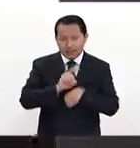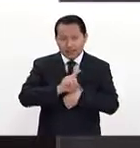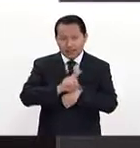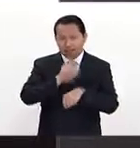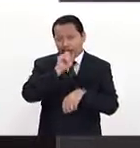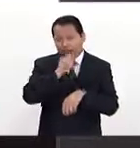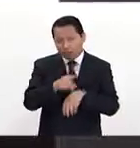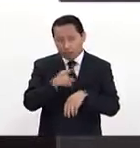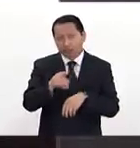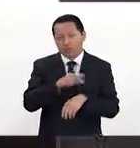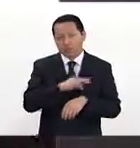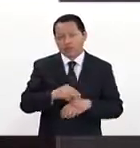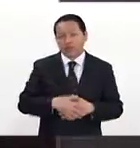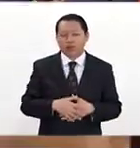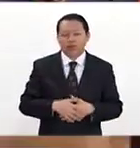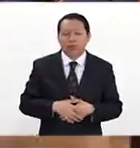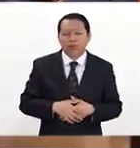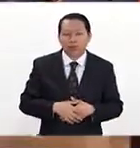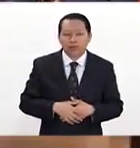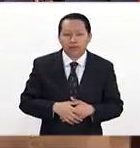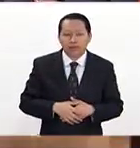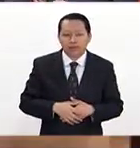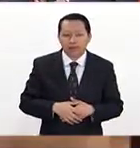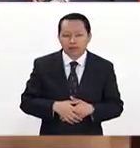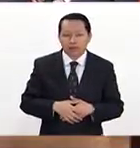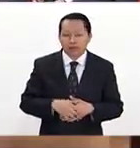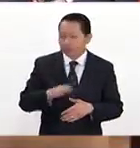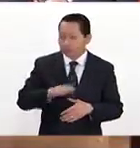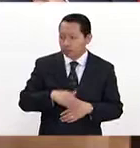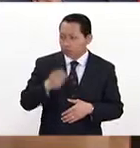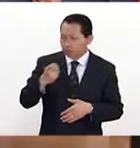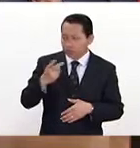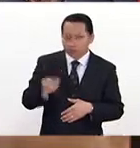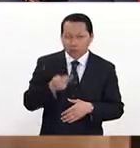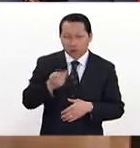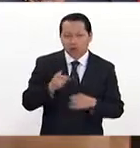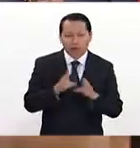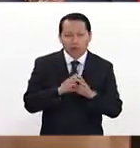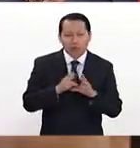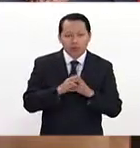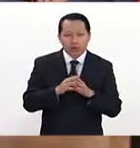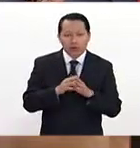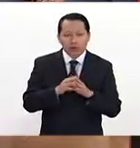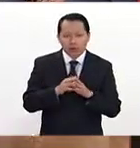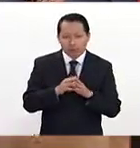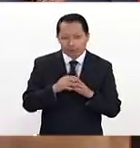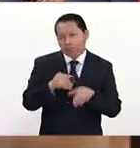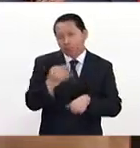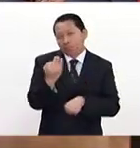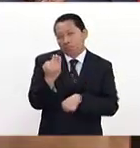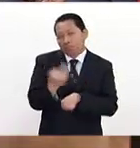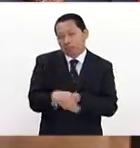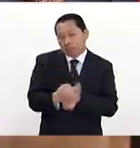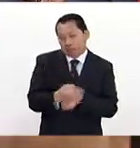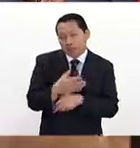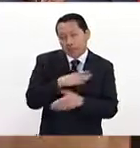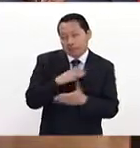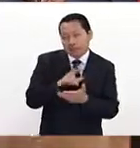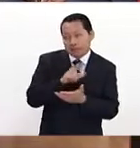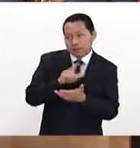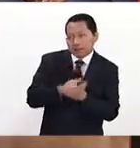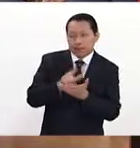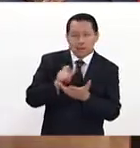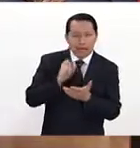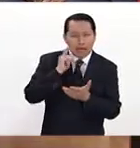este asunto. Es decir, y por eso mi pregunta va en el sentido, en términos prácticos, que mientras viene algún